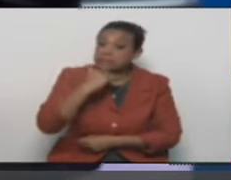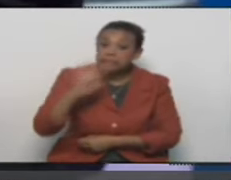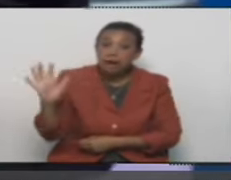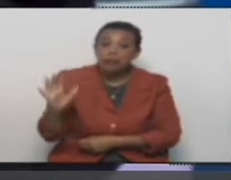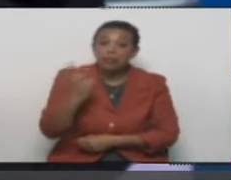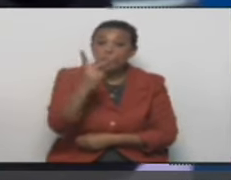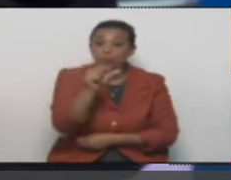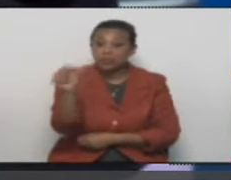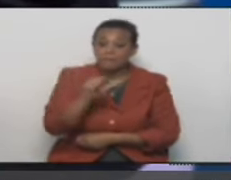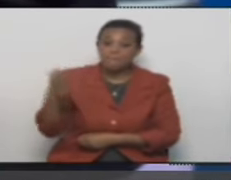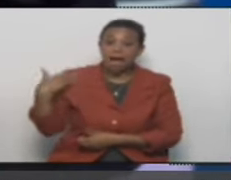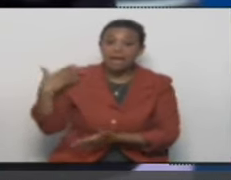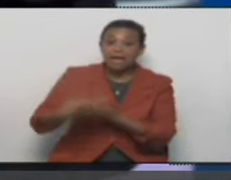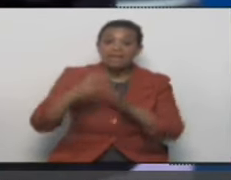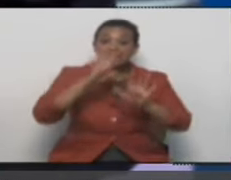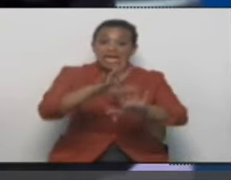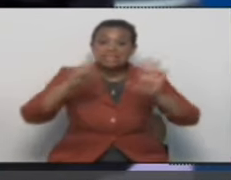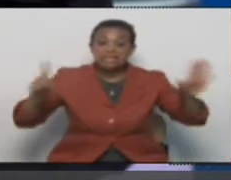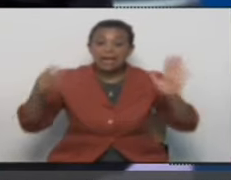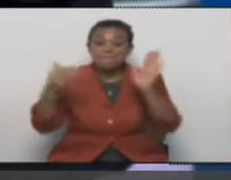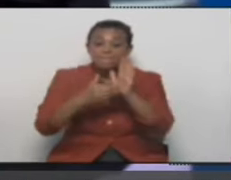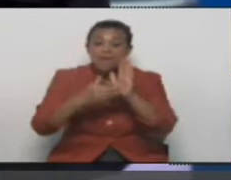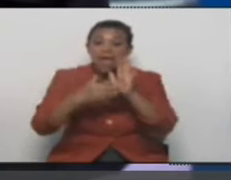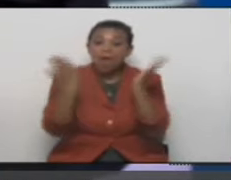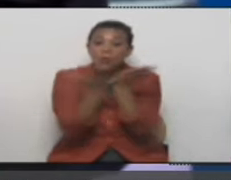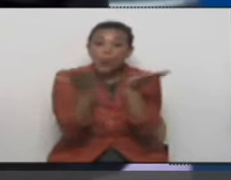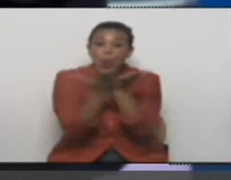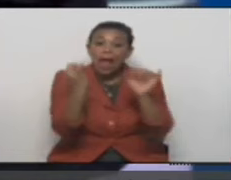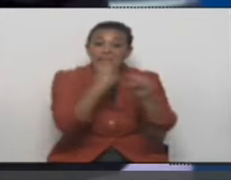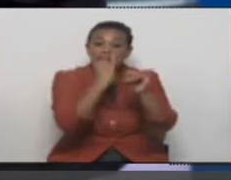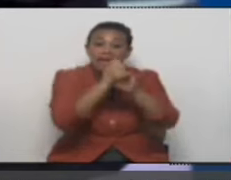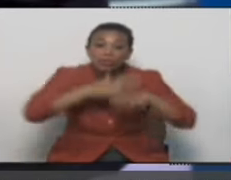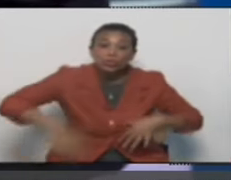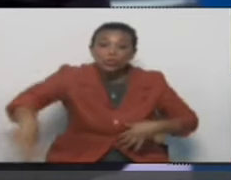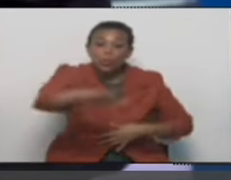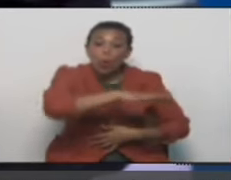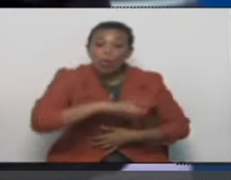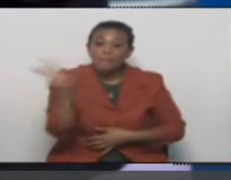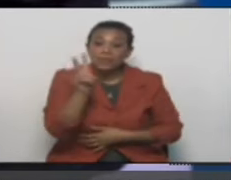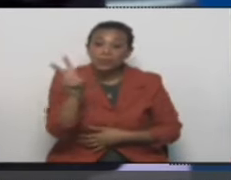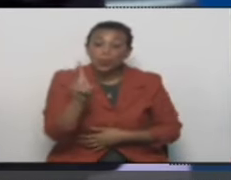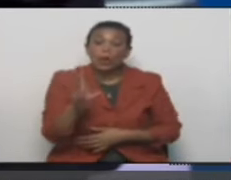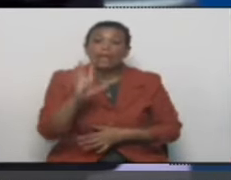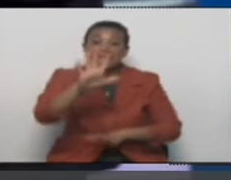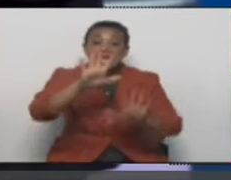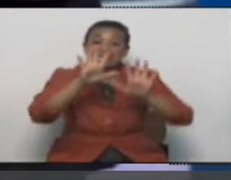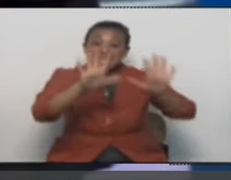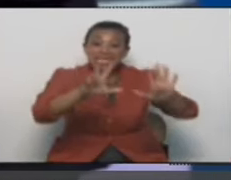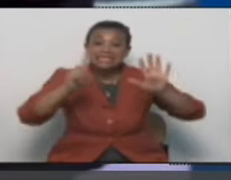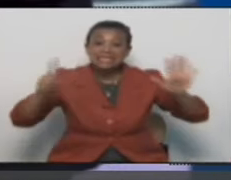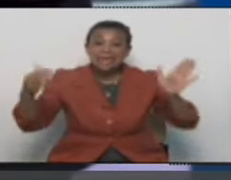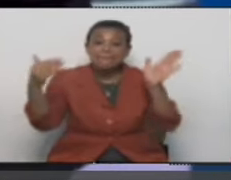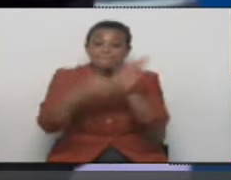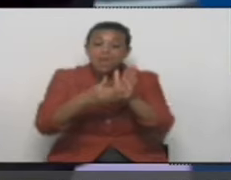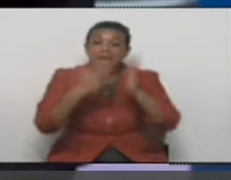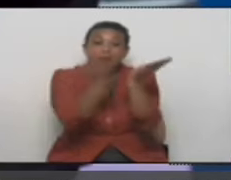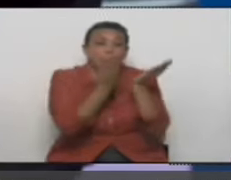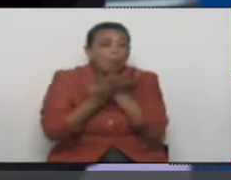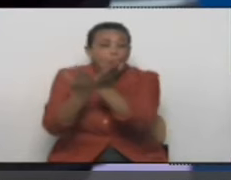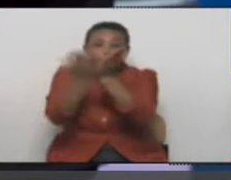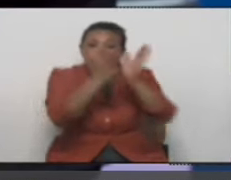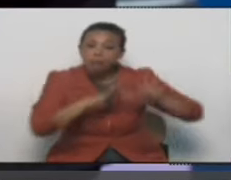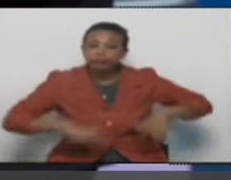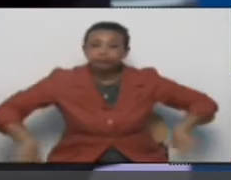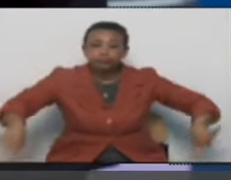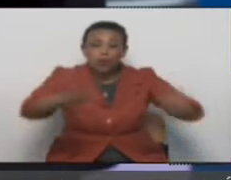dos semanas llegamos a 16.000 escuelas conectadas con internet en el país. Hemos avanzado. a llegar al Ya me he puesto